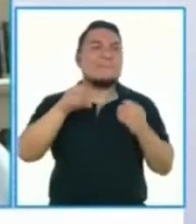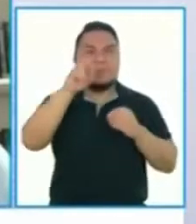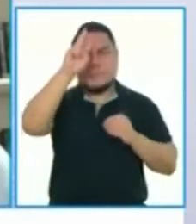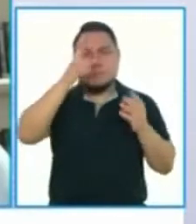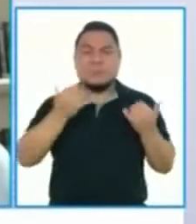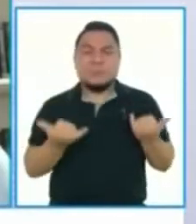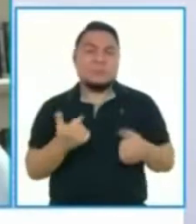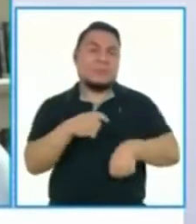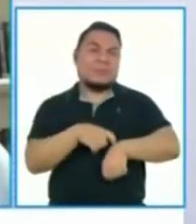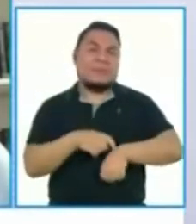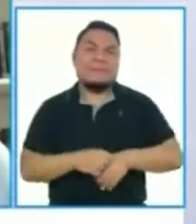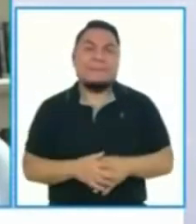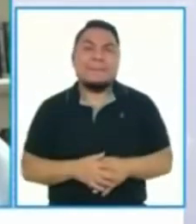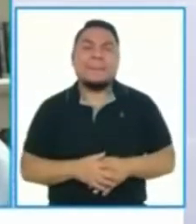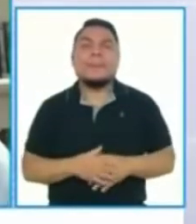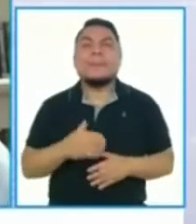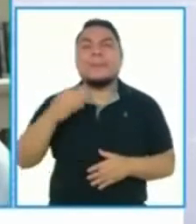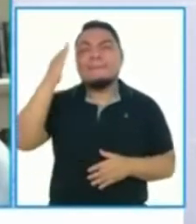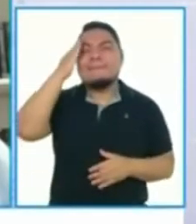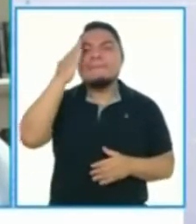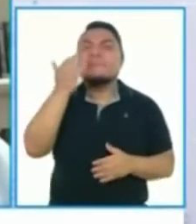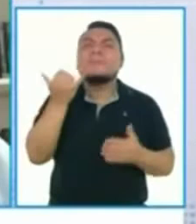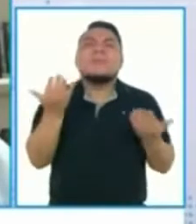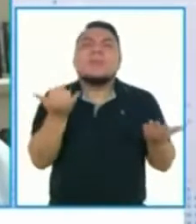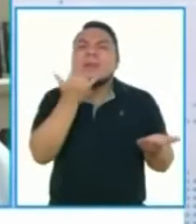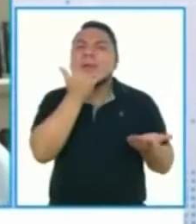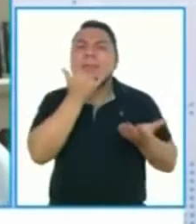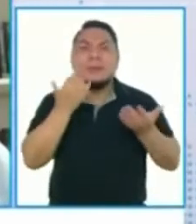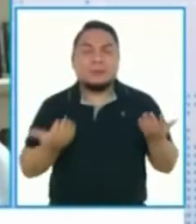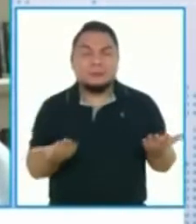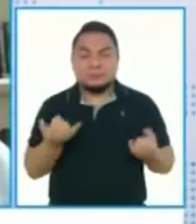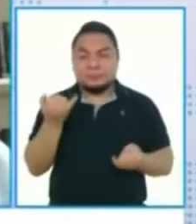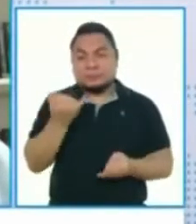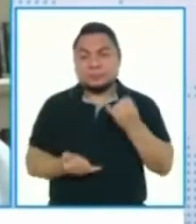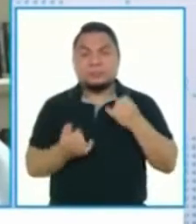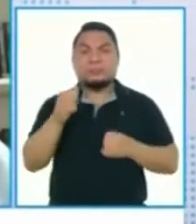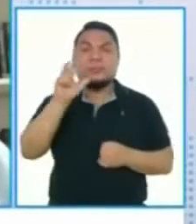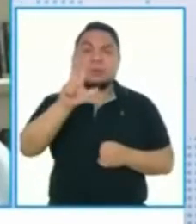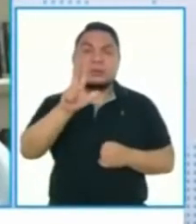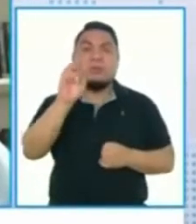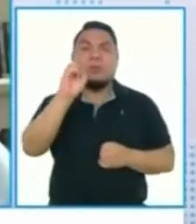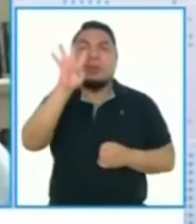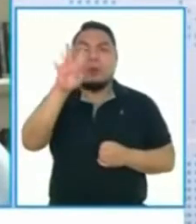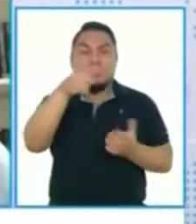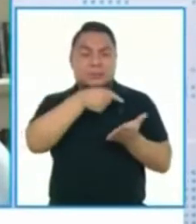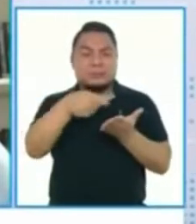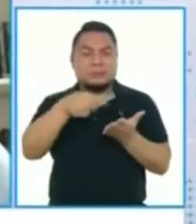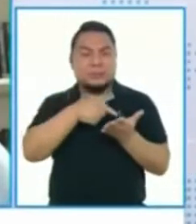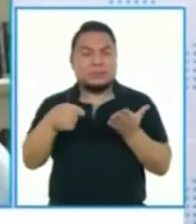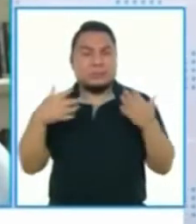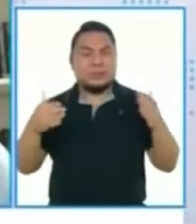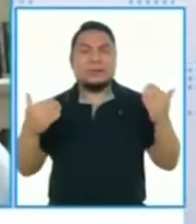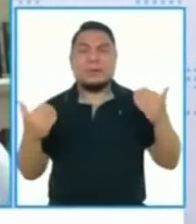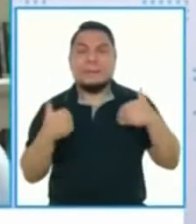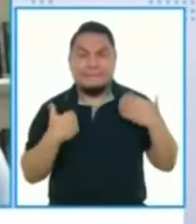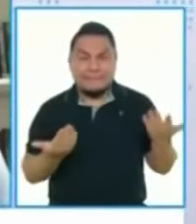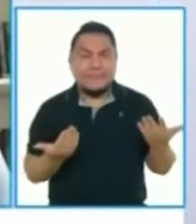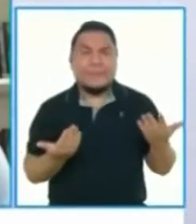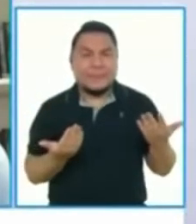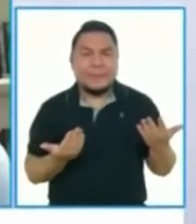peruanos en este momento, saber qué es lo que ha pasado en las últimas tres o cuatro semanas en las cuales hemos tenido